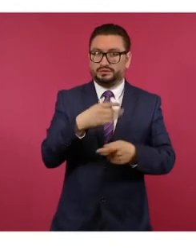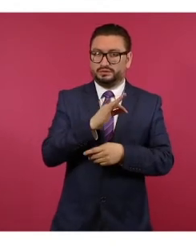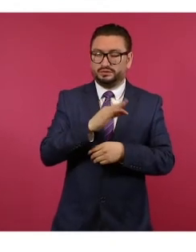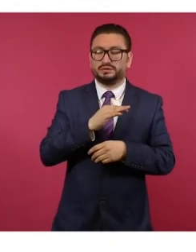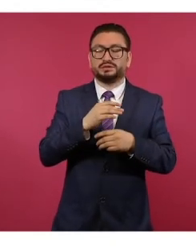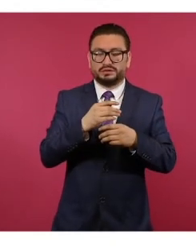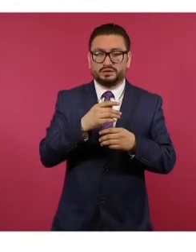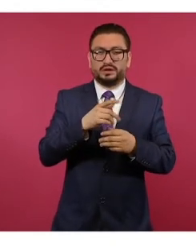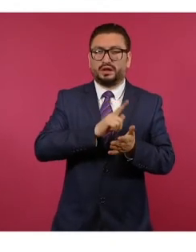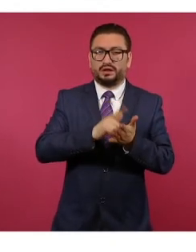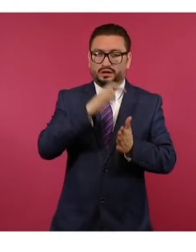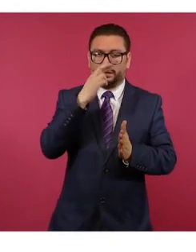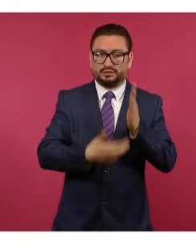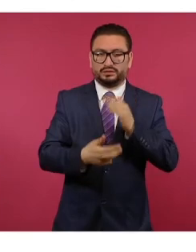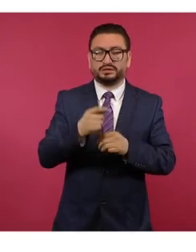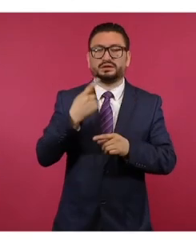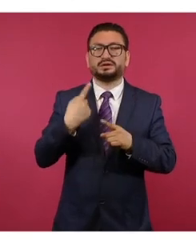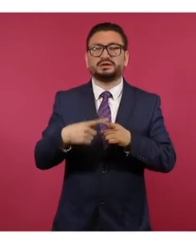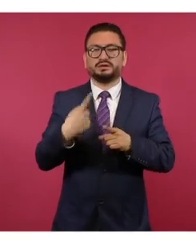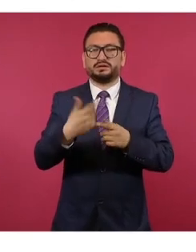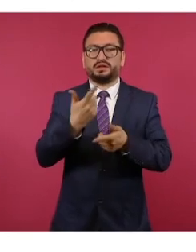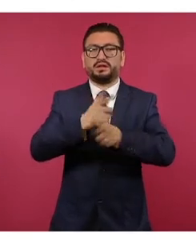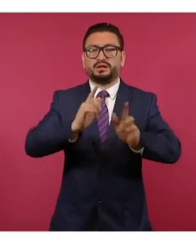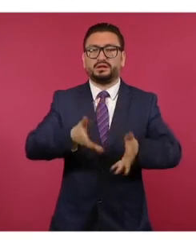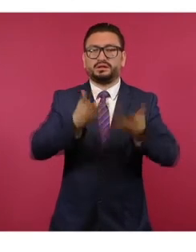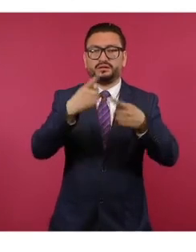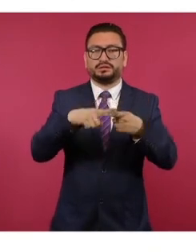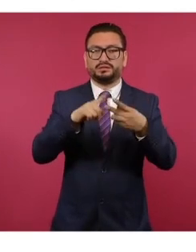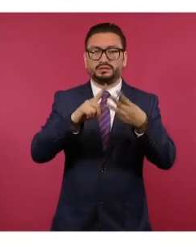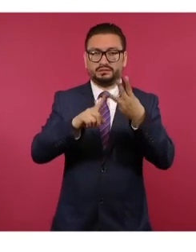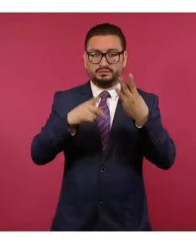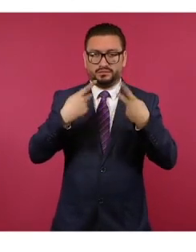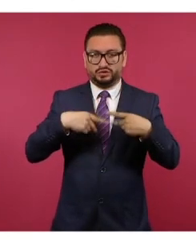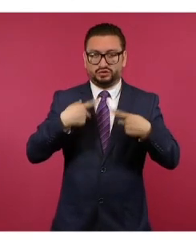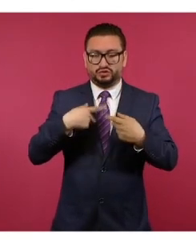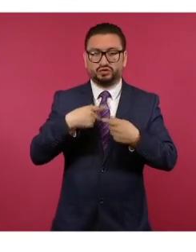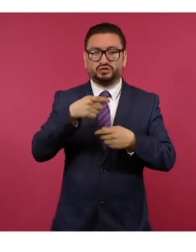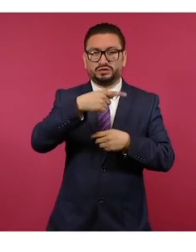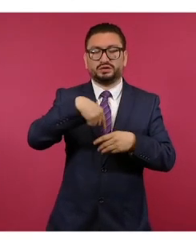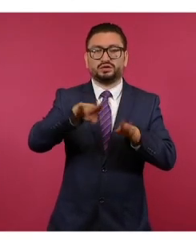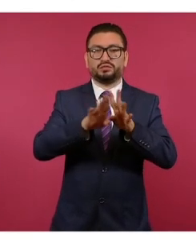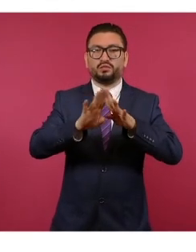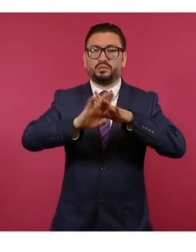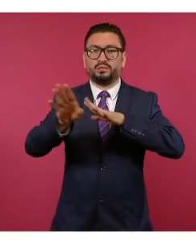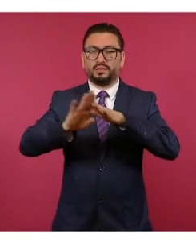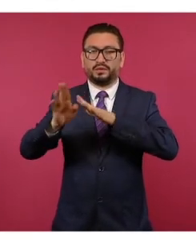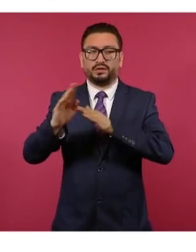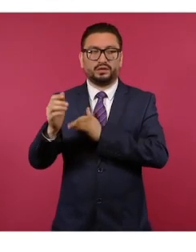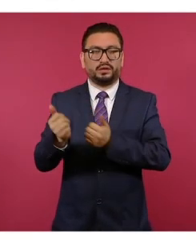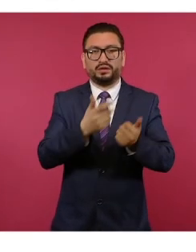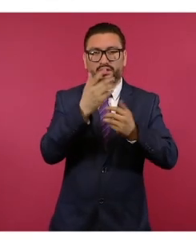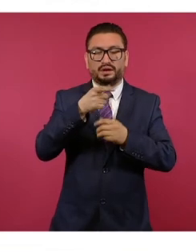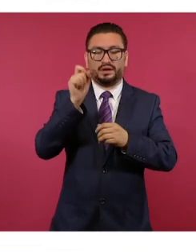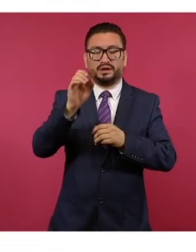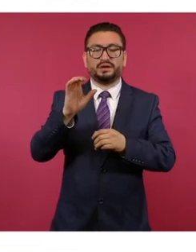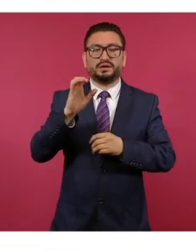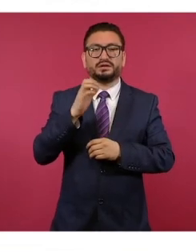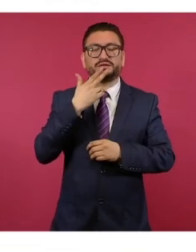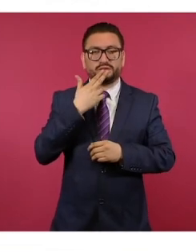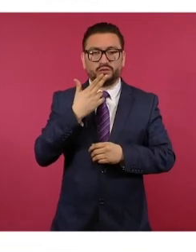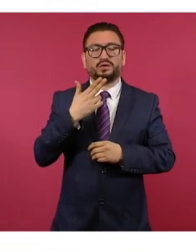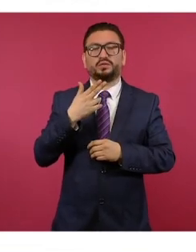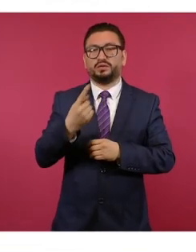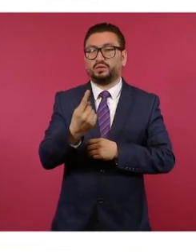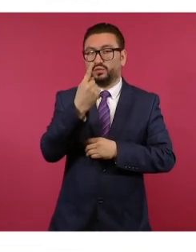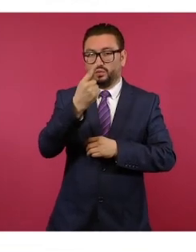En este caso se trata de la libertad a tres presuntos traficantes de migrantes en Chihuahua. Uno sí